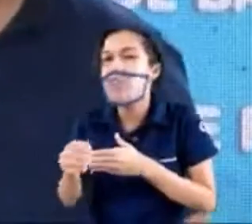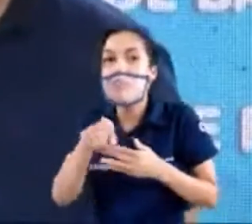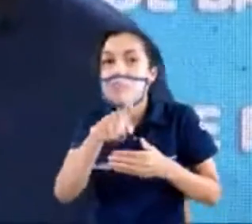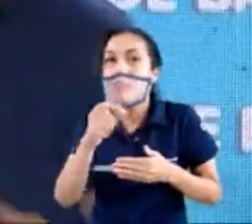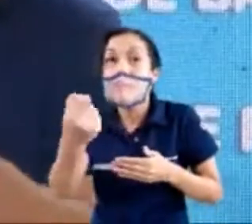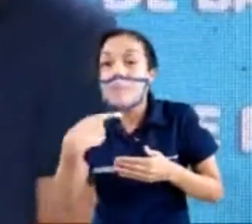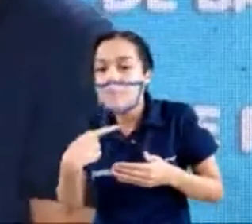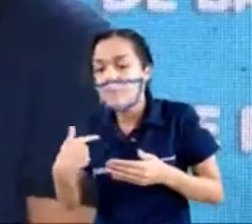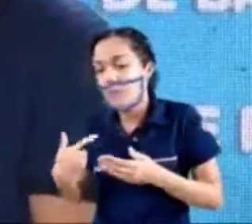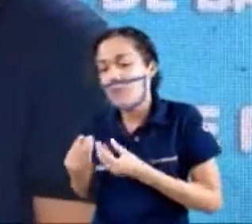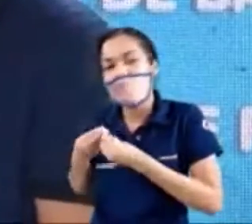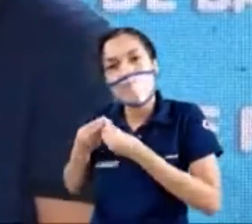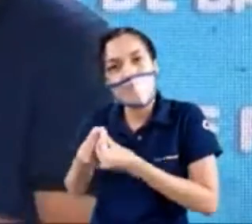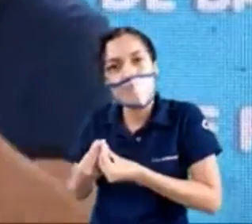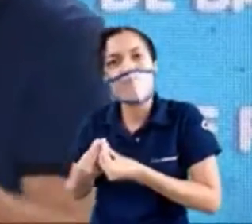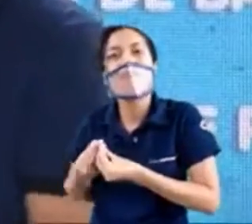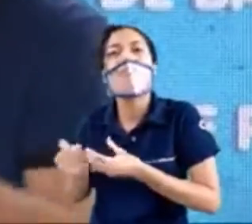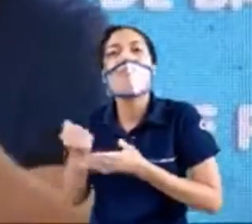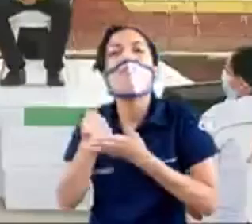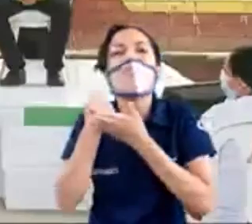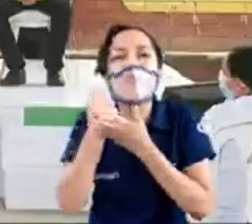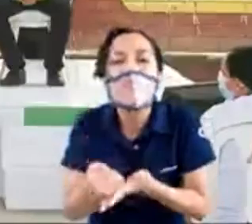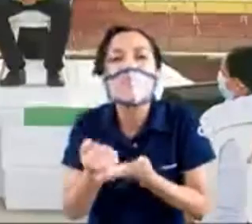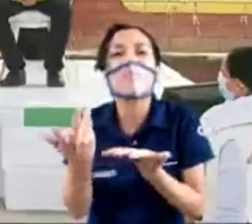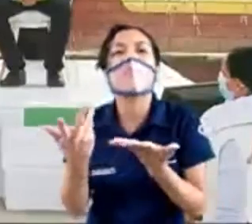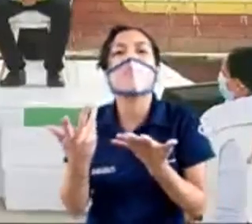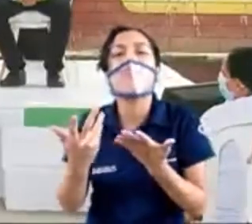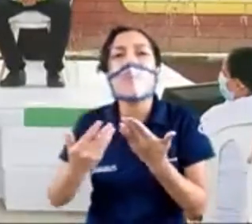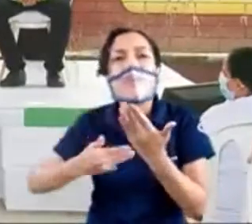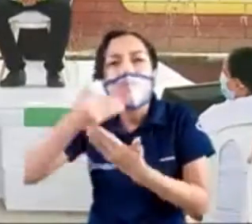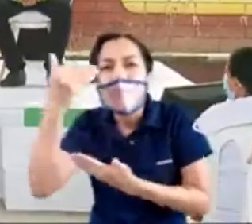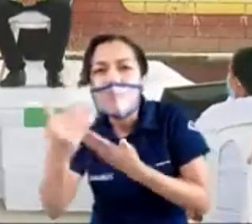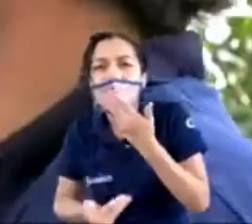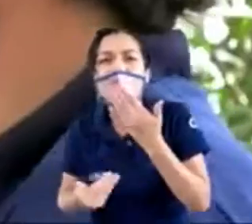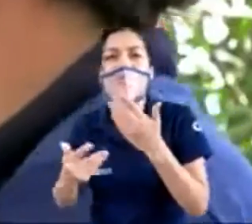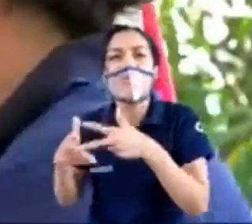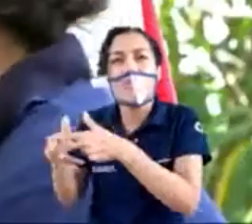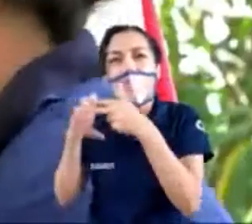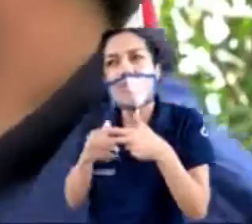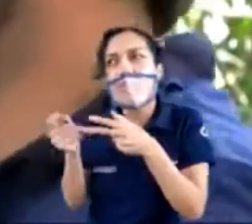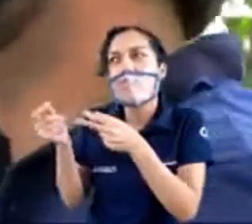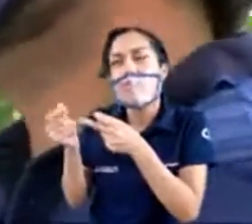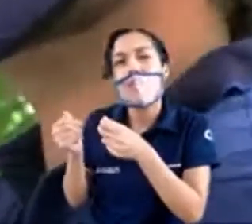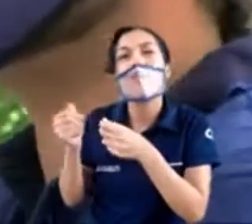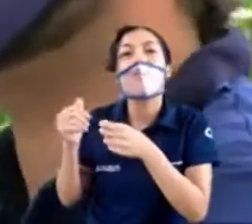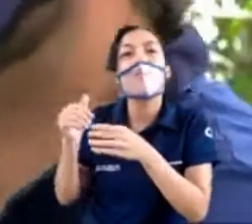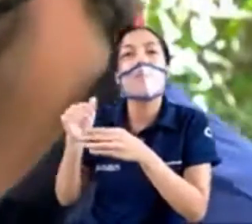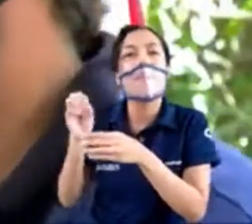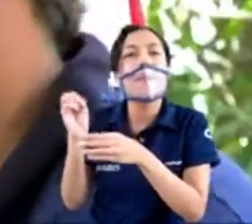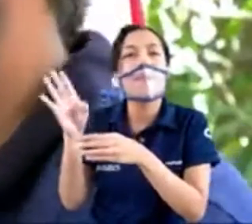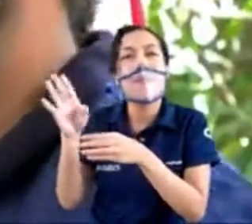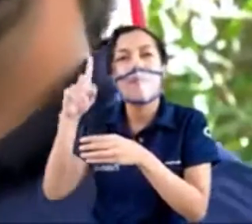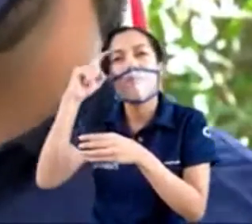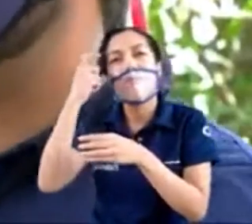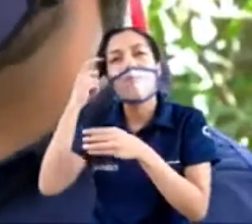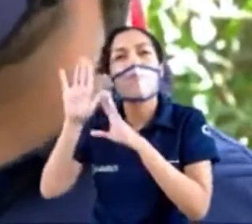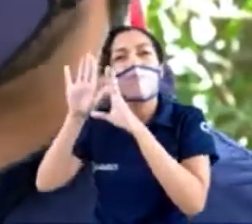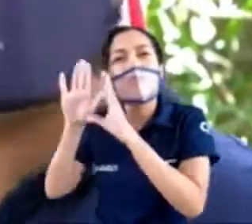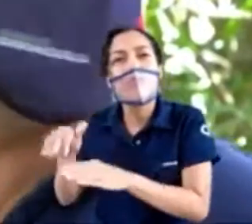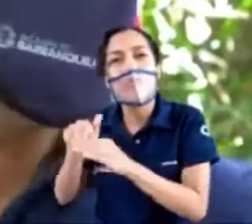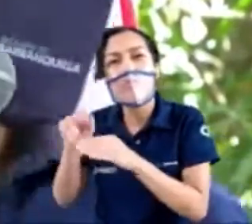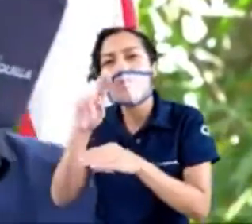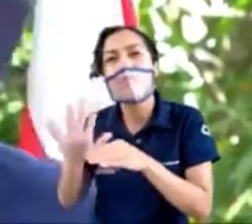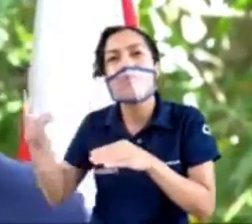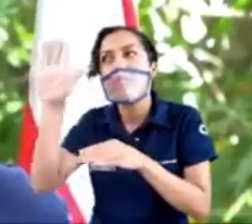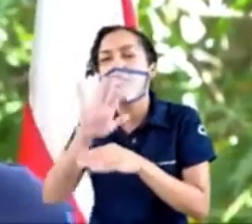que no hay excusa para no tener vivienda. Se la están poniendo fácil. Nosotros los queremos ayudar. Y por eso que